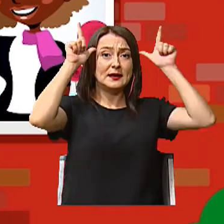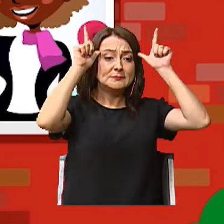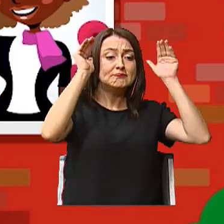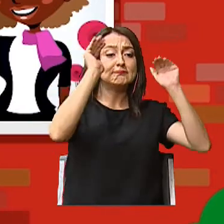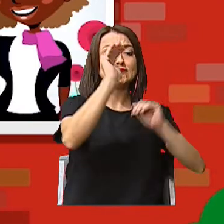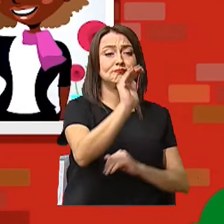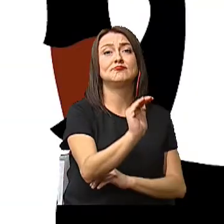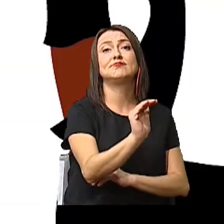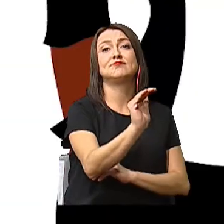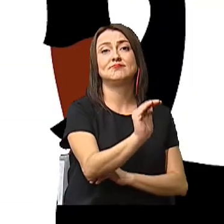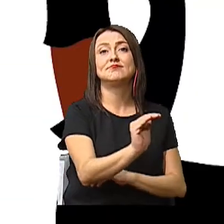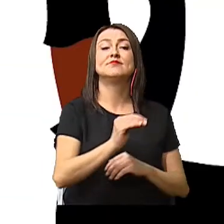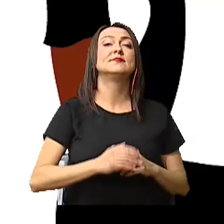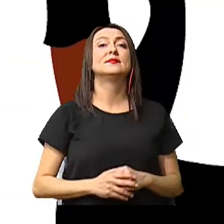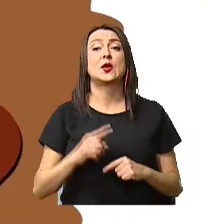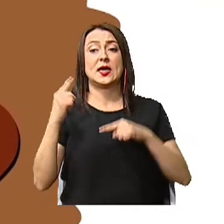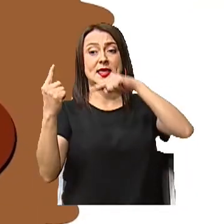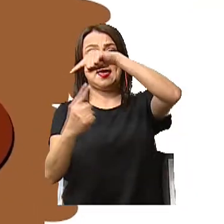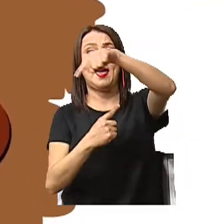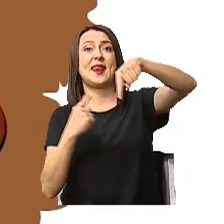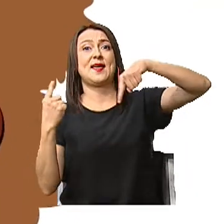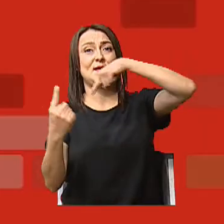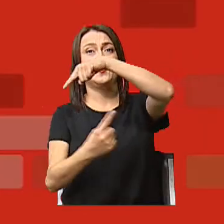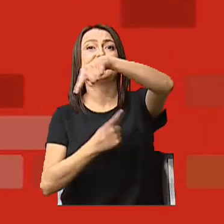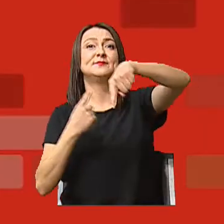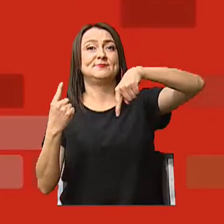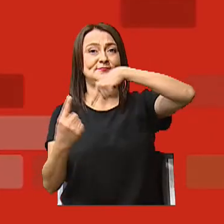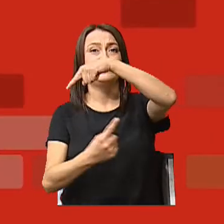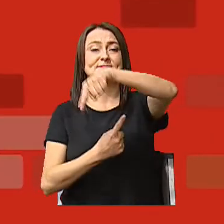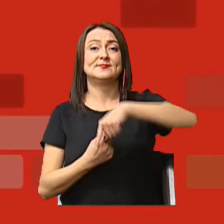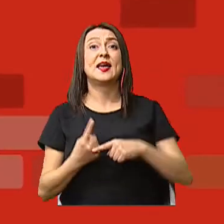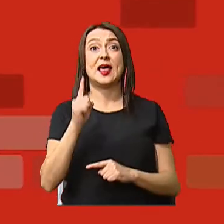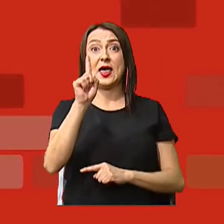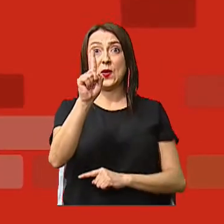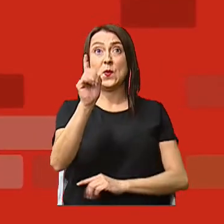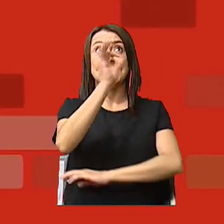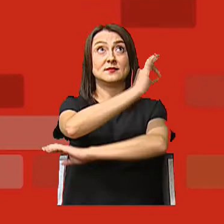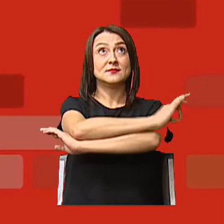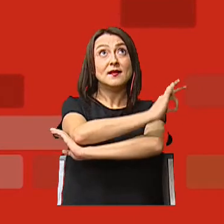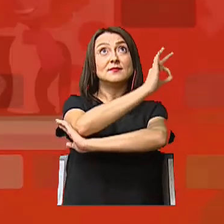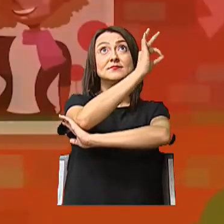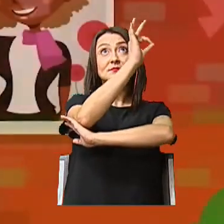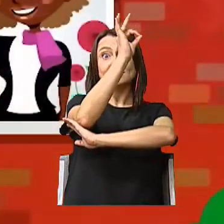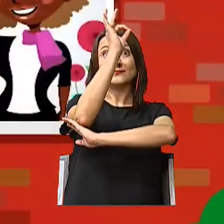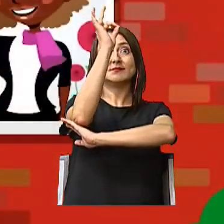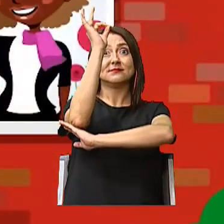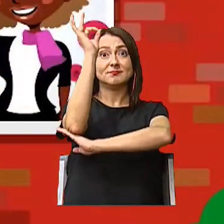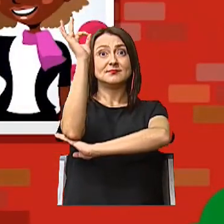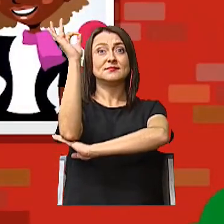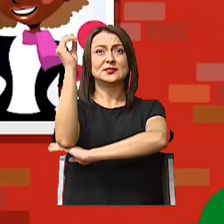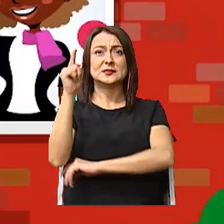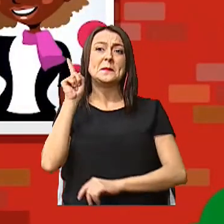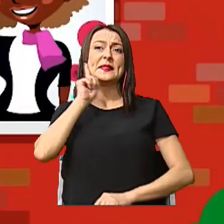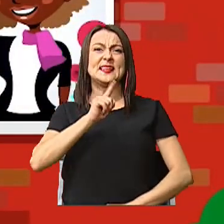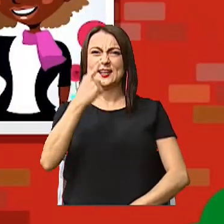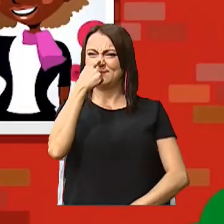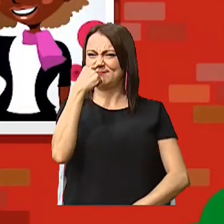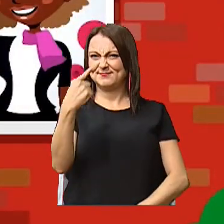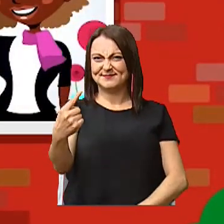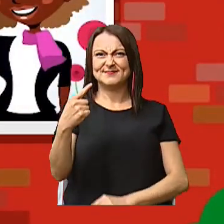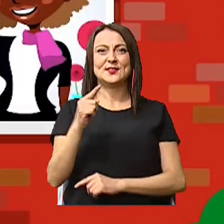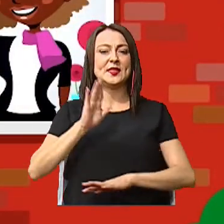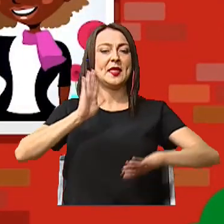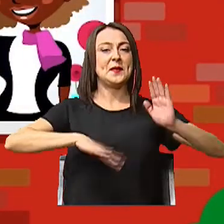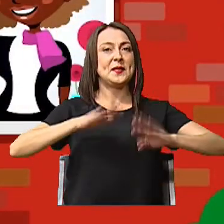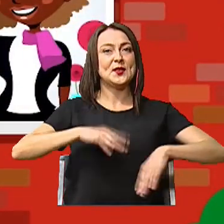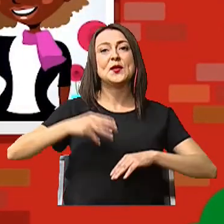ternera Caracol, caracol, a la una sale el sol Sale el pinocho tocando tambor con